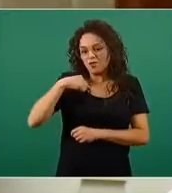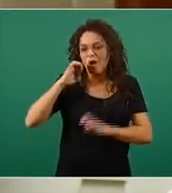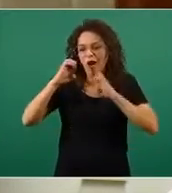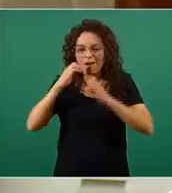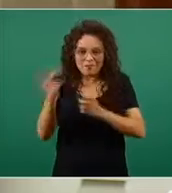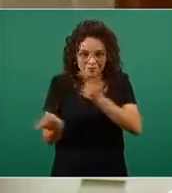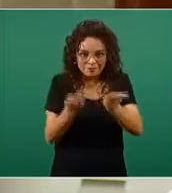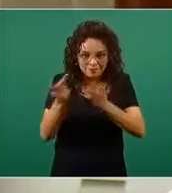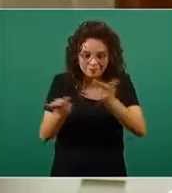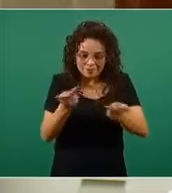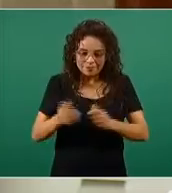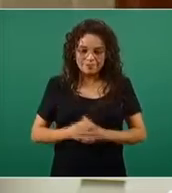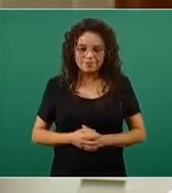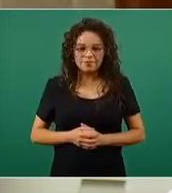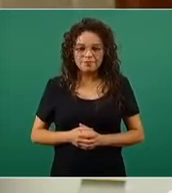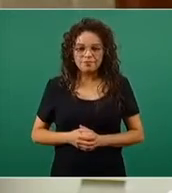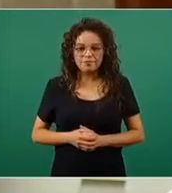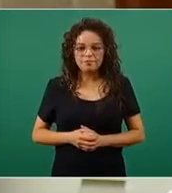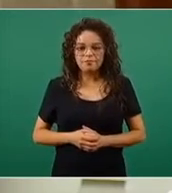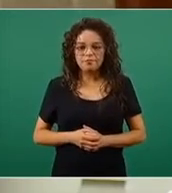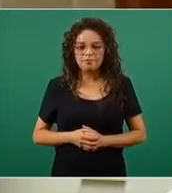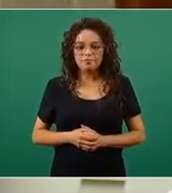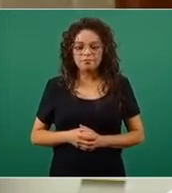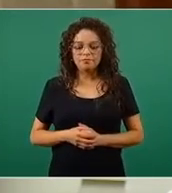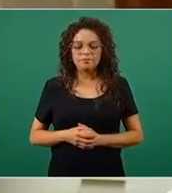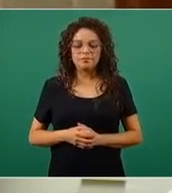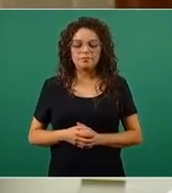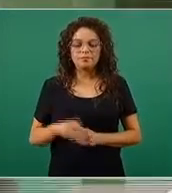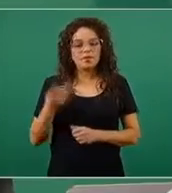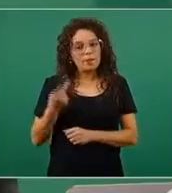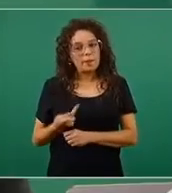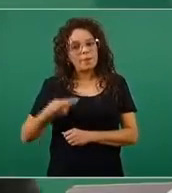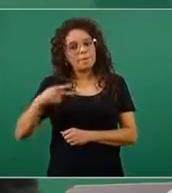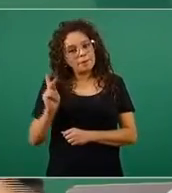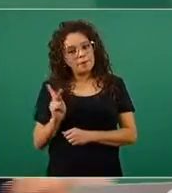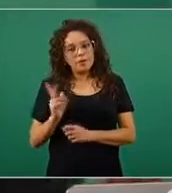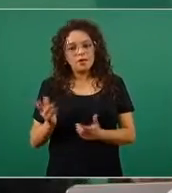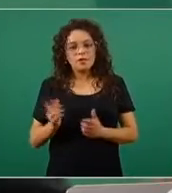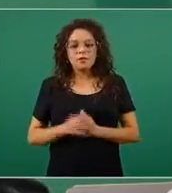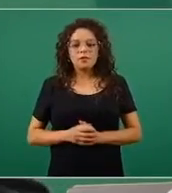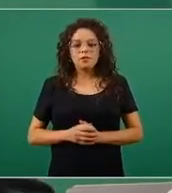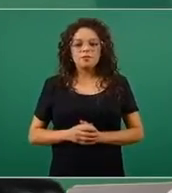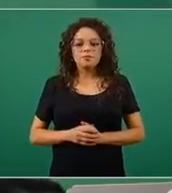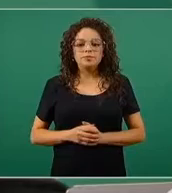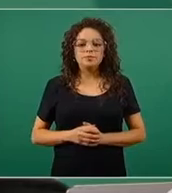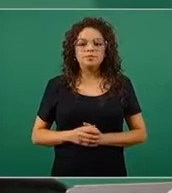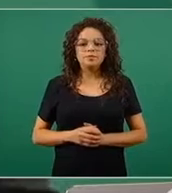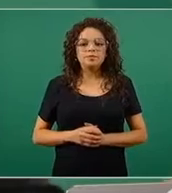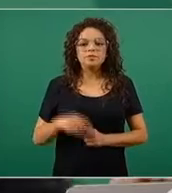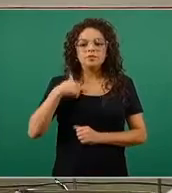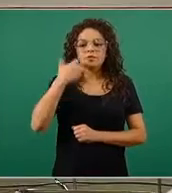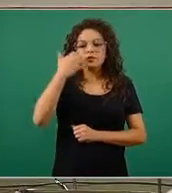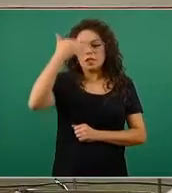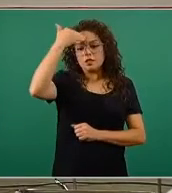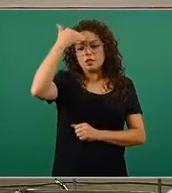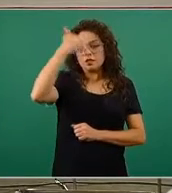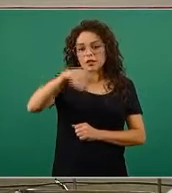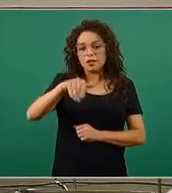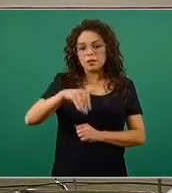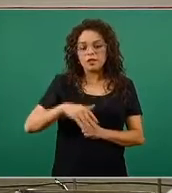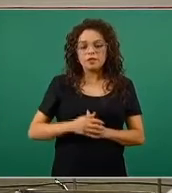ve un ambiente muy agradable. Pero no sé, quisiera saber si, por ejemplo,